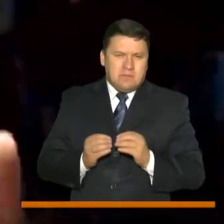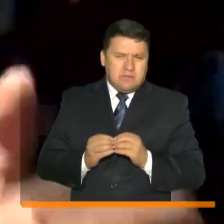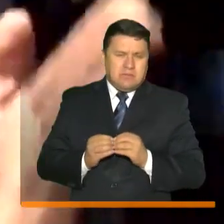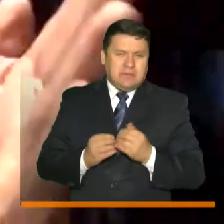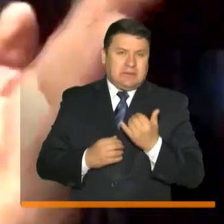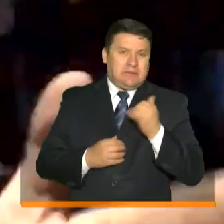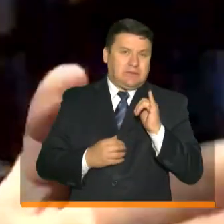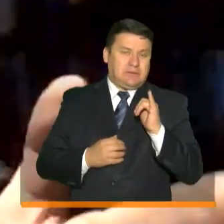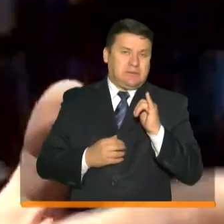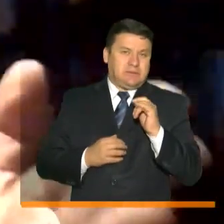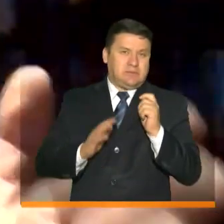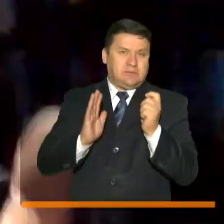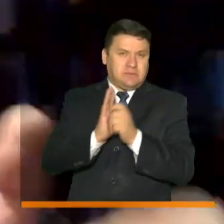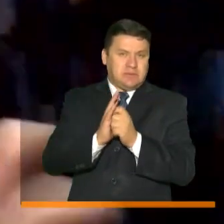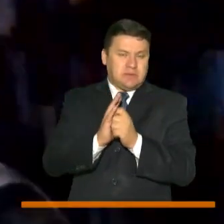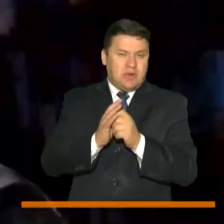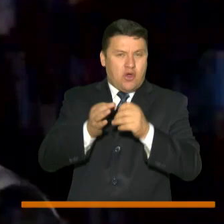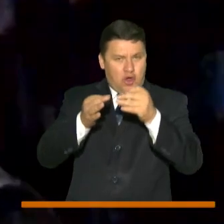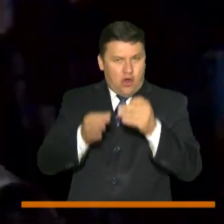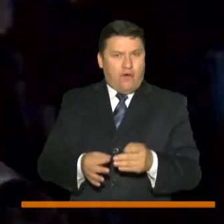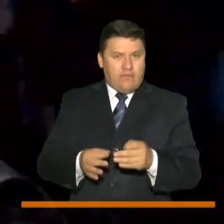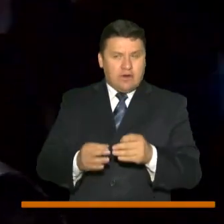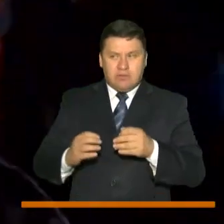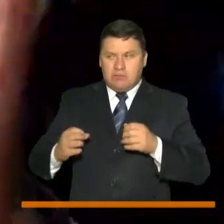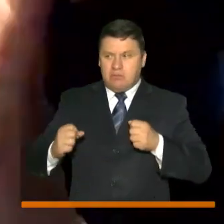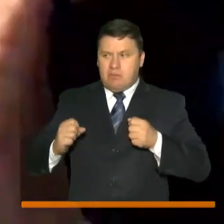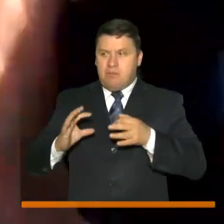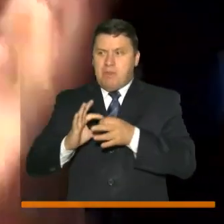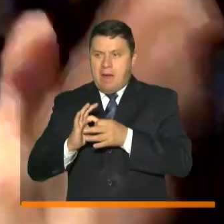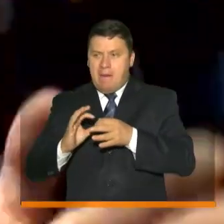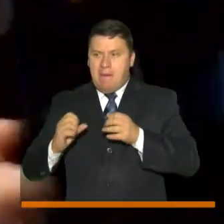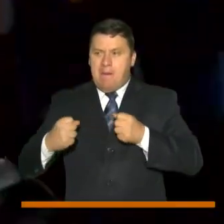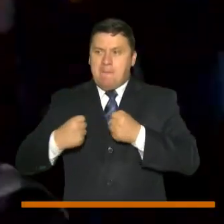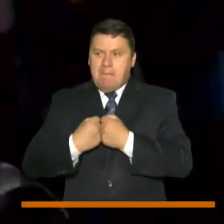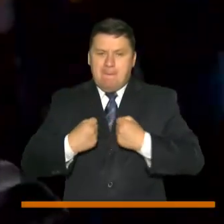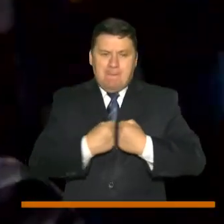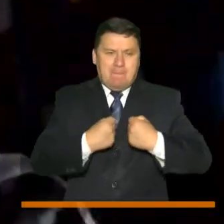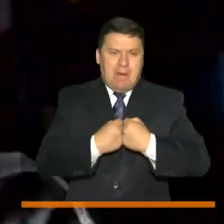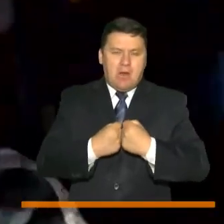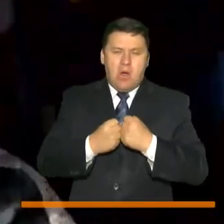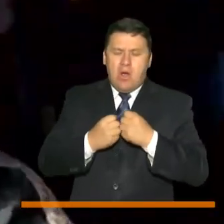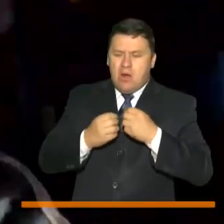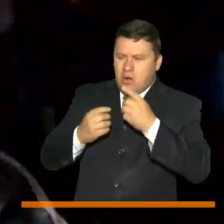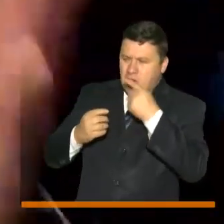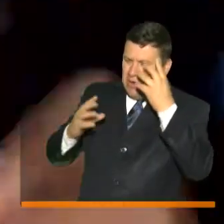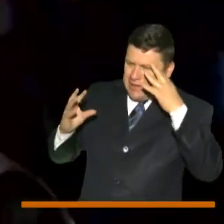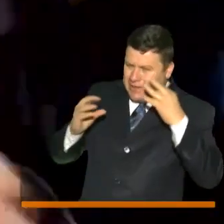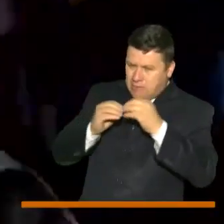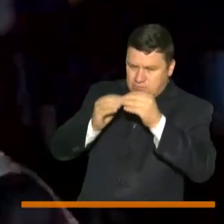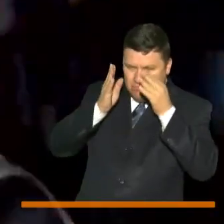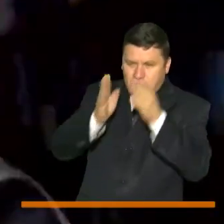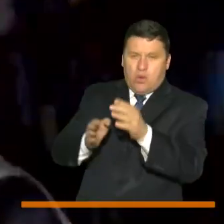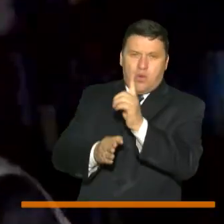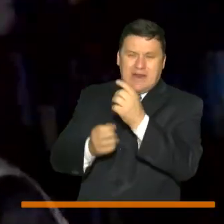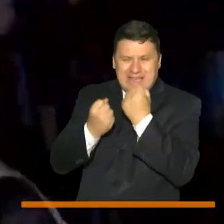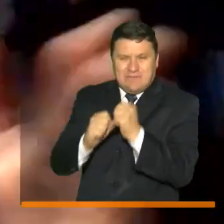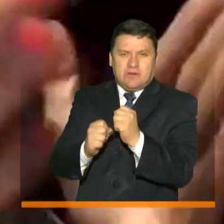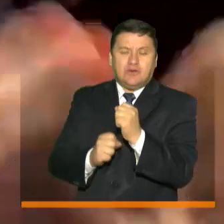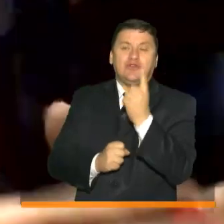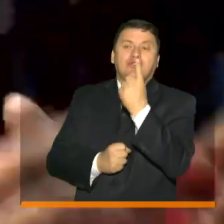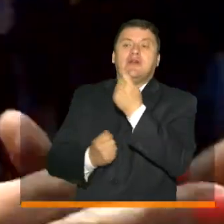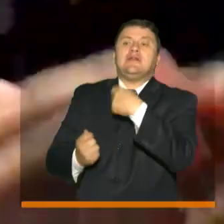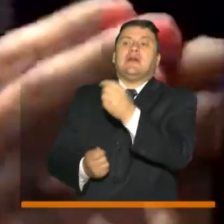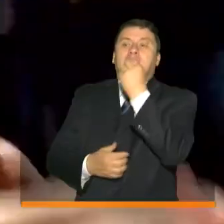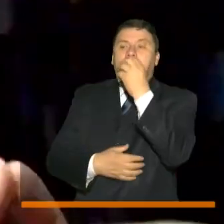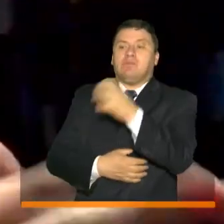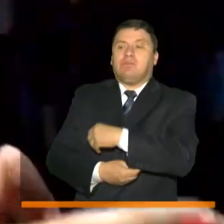a ya con esta oficializando esta alianza vamos a canalizar todos nuestros esfuerzos no solo para llevar la donación